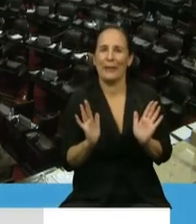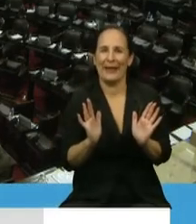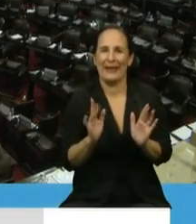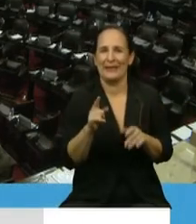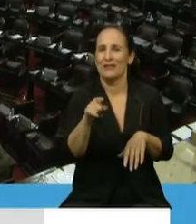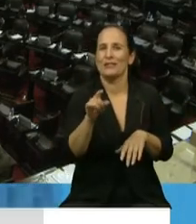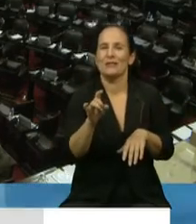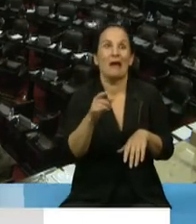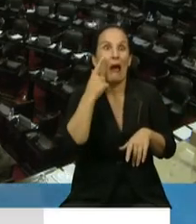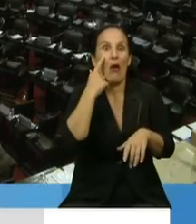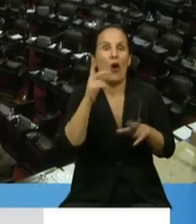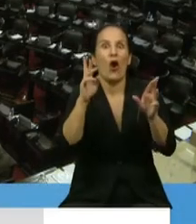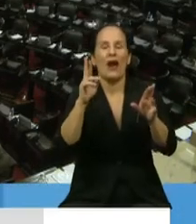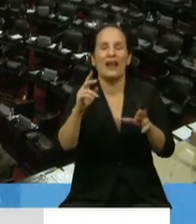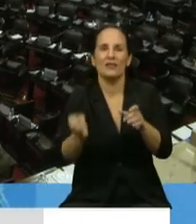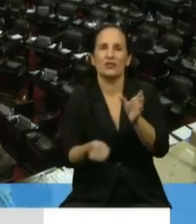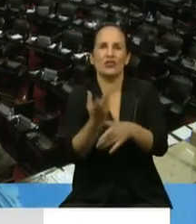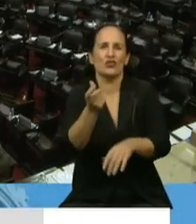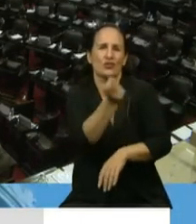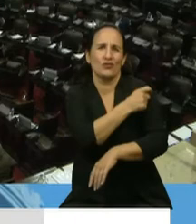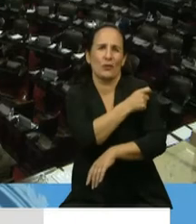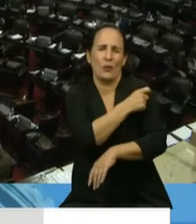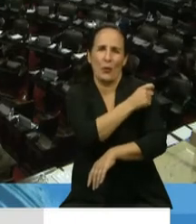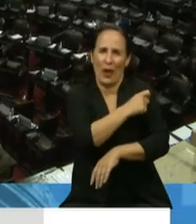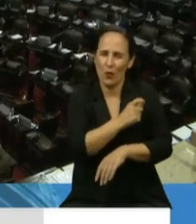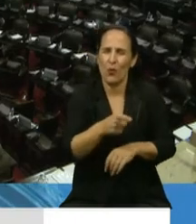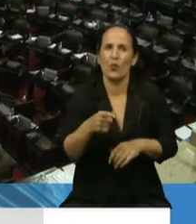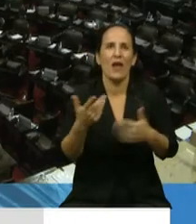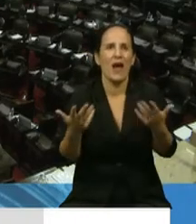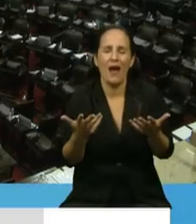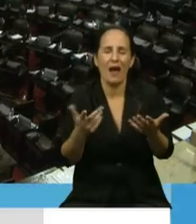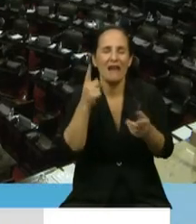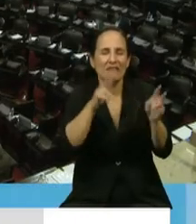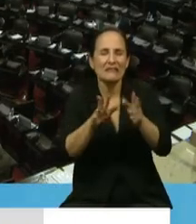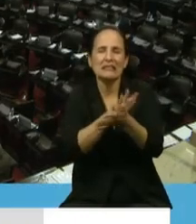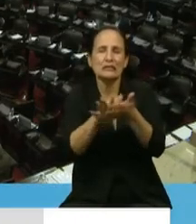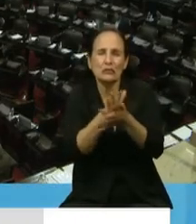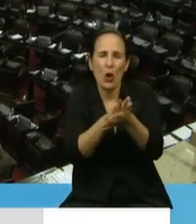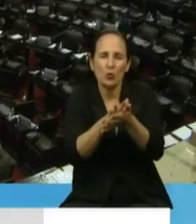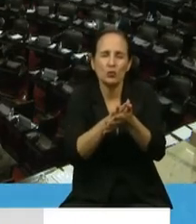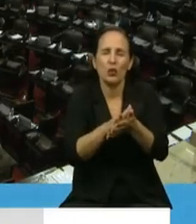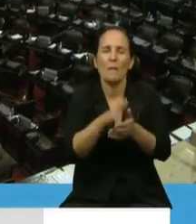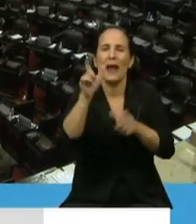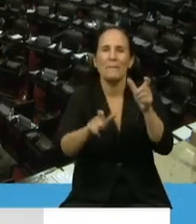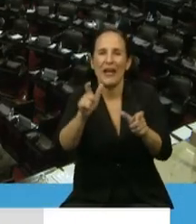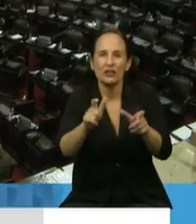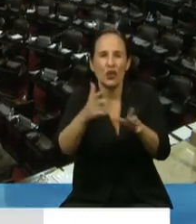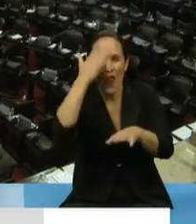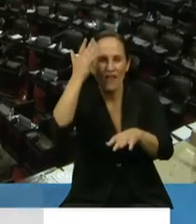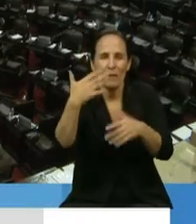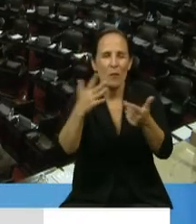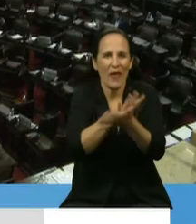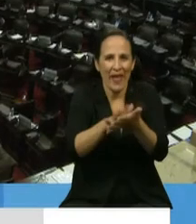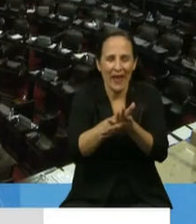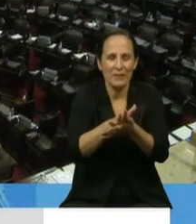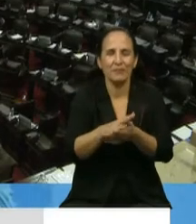aparición de una vacuna para prevenir las infecciones o por la aparición de un remedio para curar a los infectados. Como decía